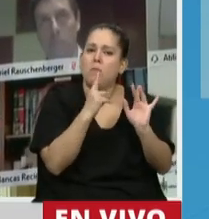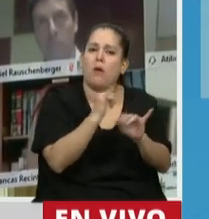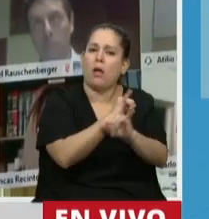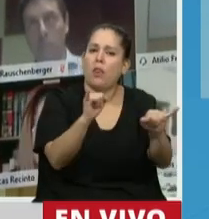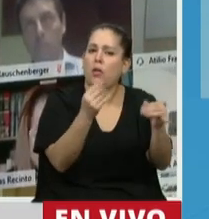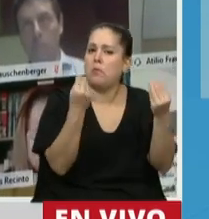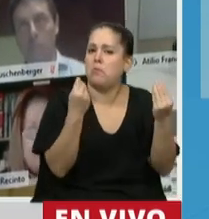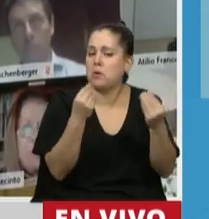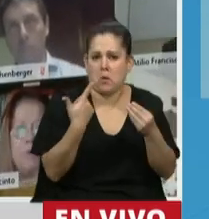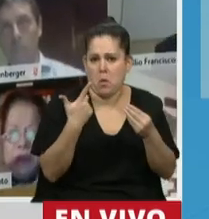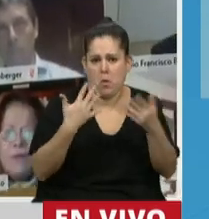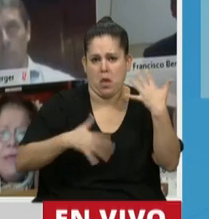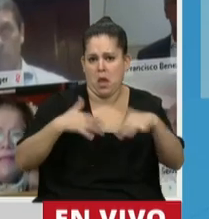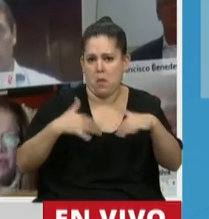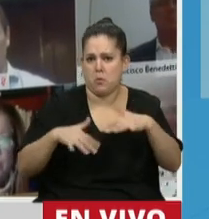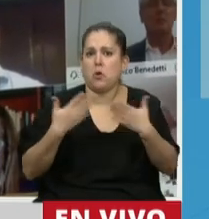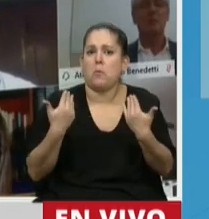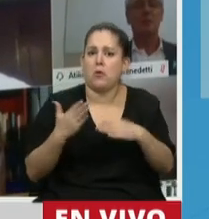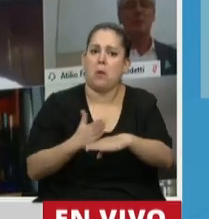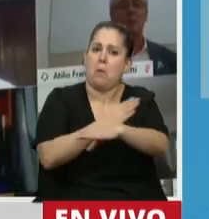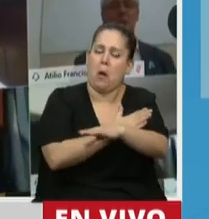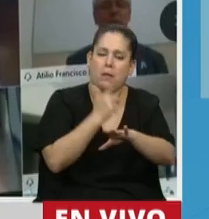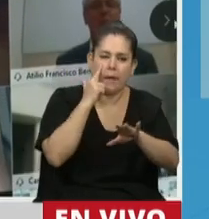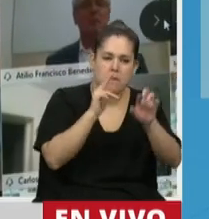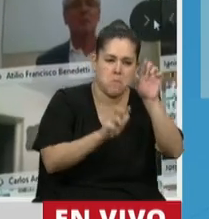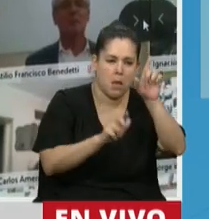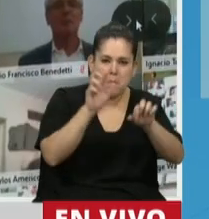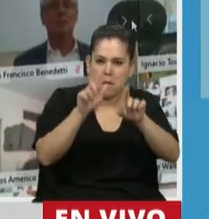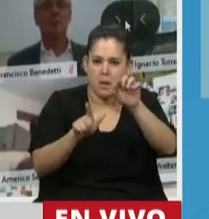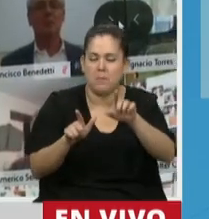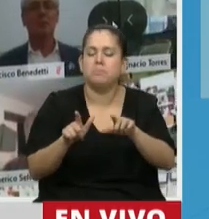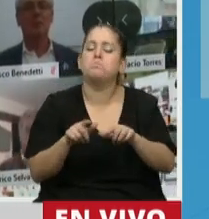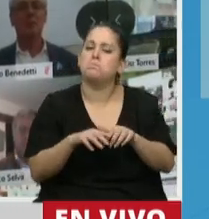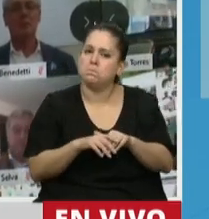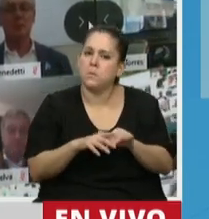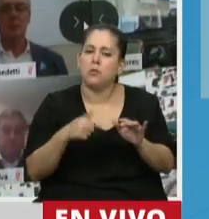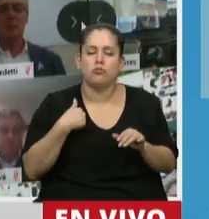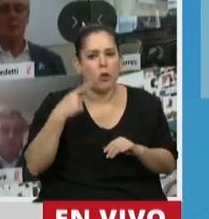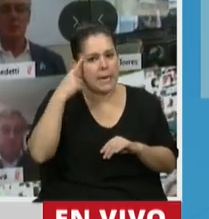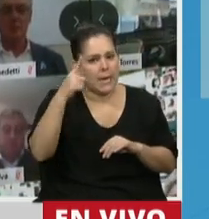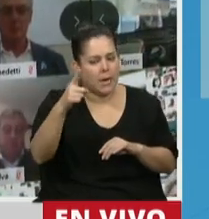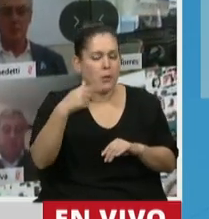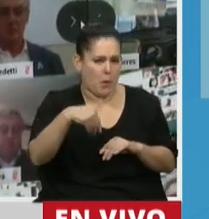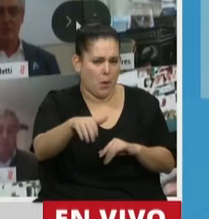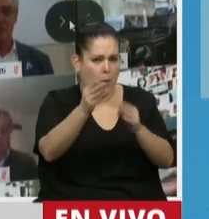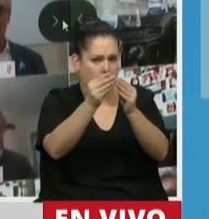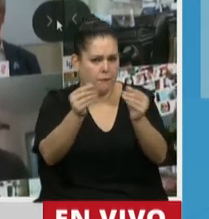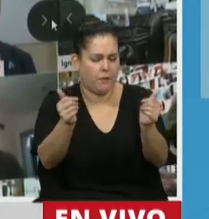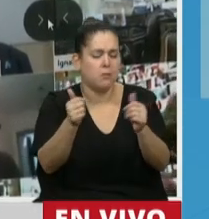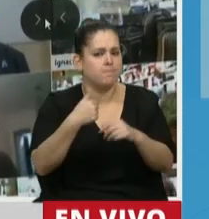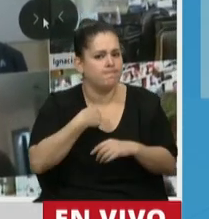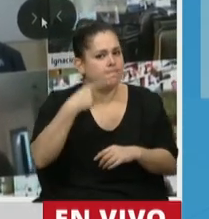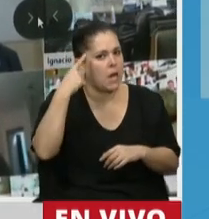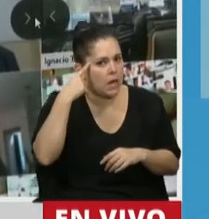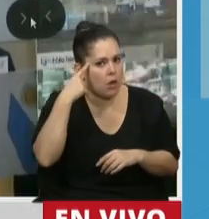había tanto apuro. Y podríamos haber hecho algo más. Le pido si puede ir redondeando. que nos queda, Presidente, sí, ya termino. Creo